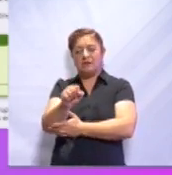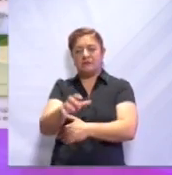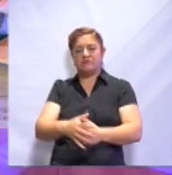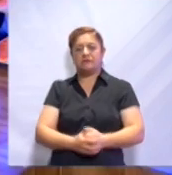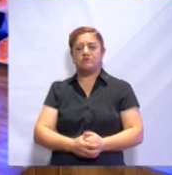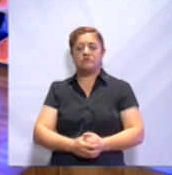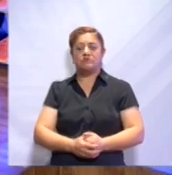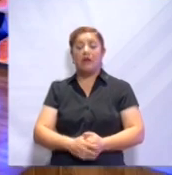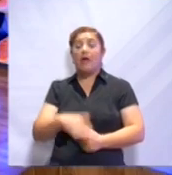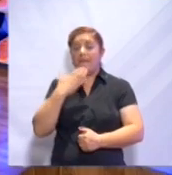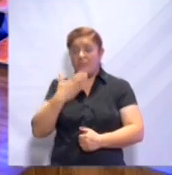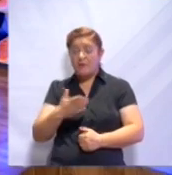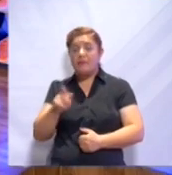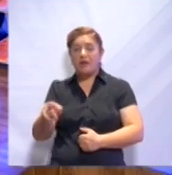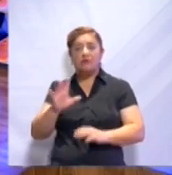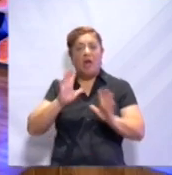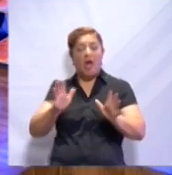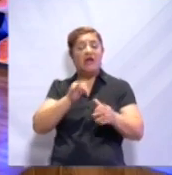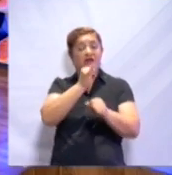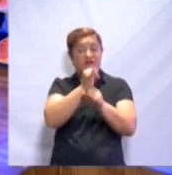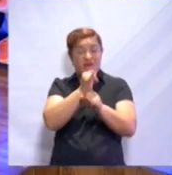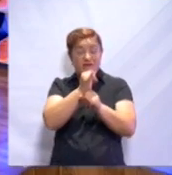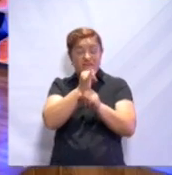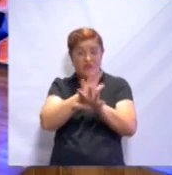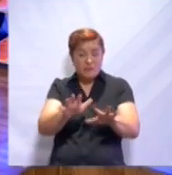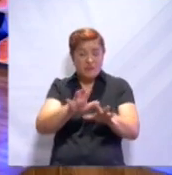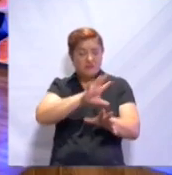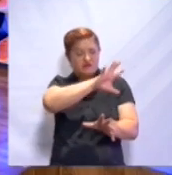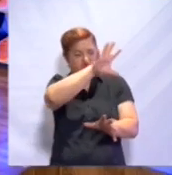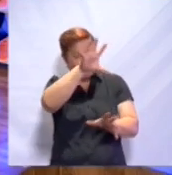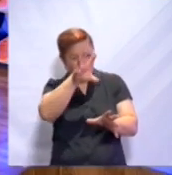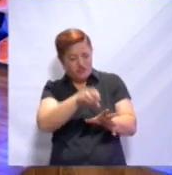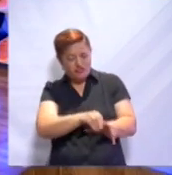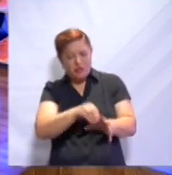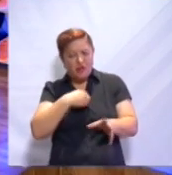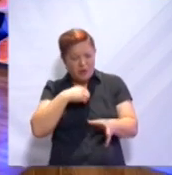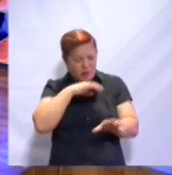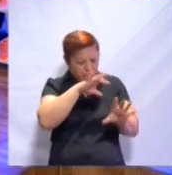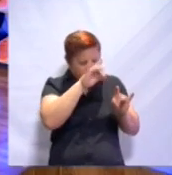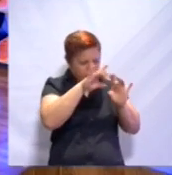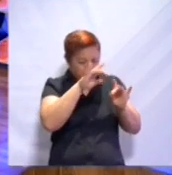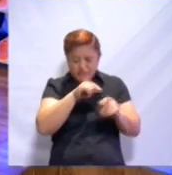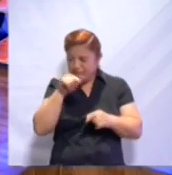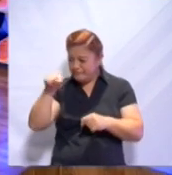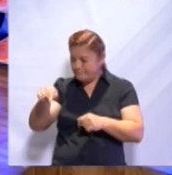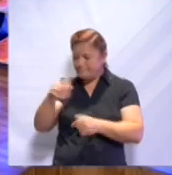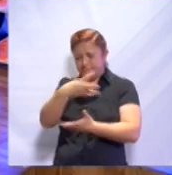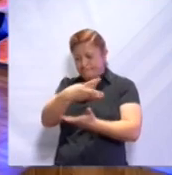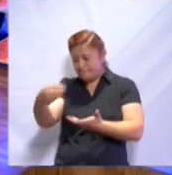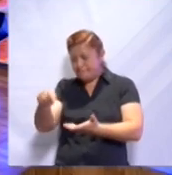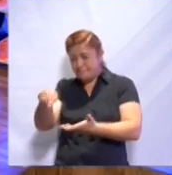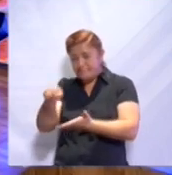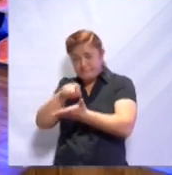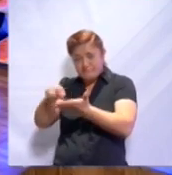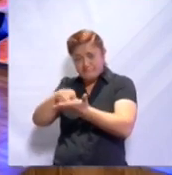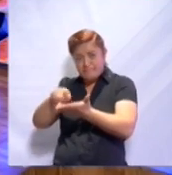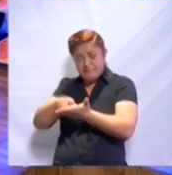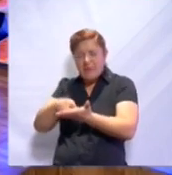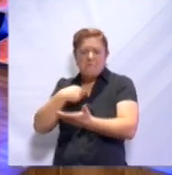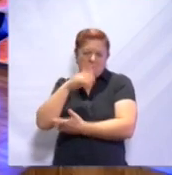puedas obtener toda la información de los datos dentro de los cuadros, te sugerimos en una hoja blanca,